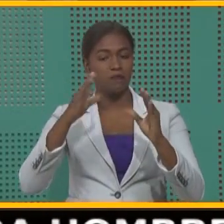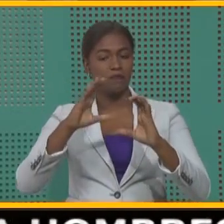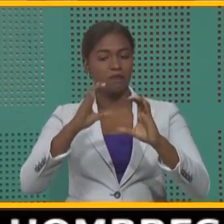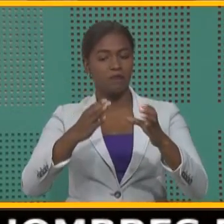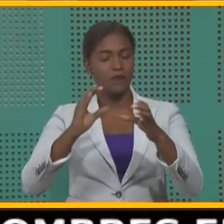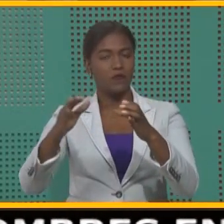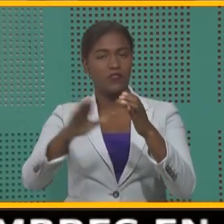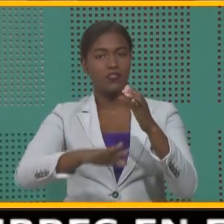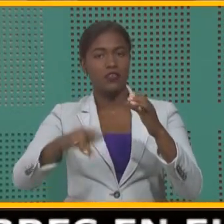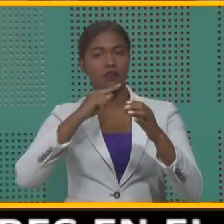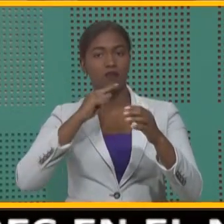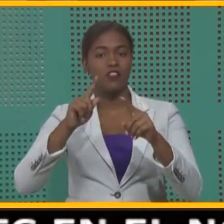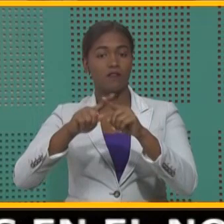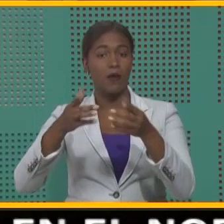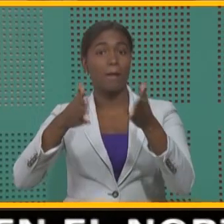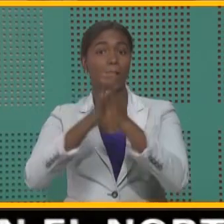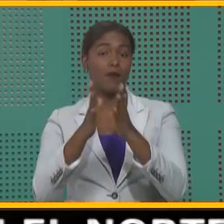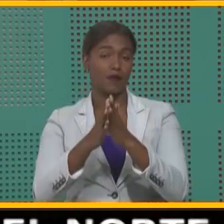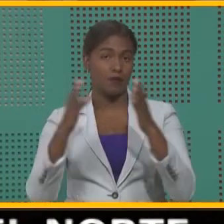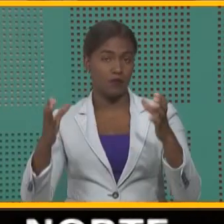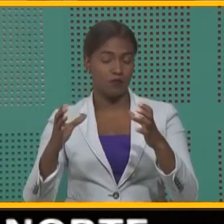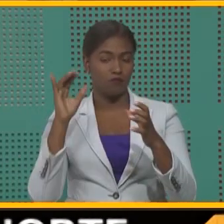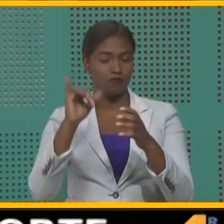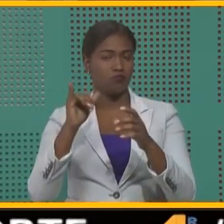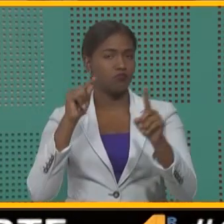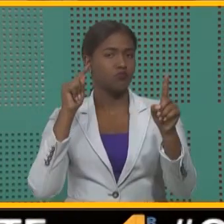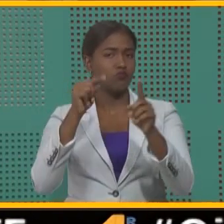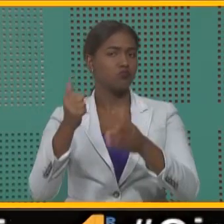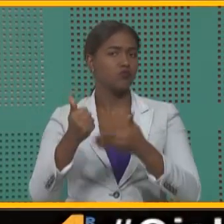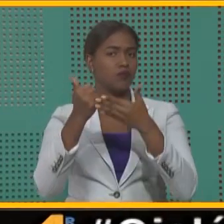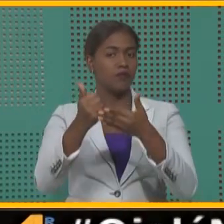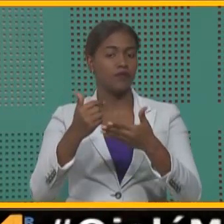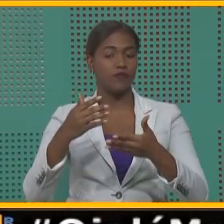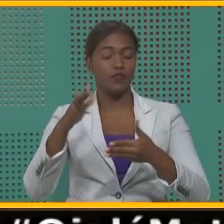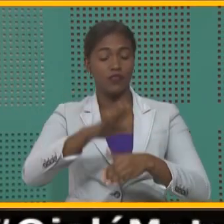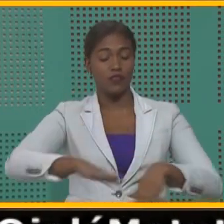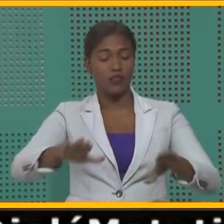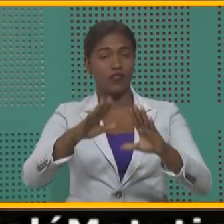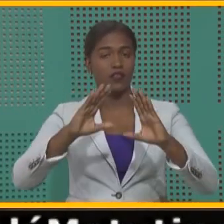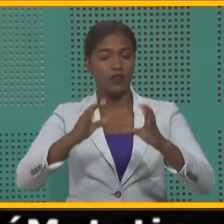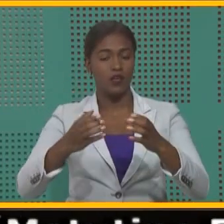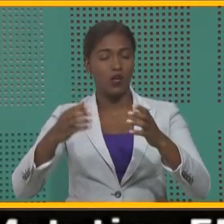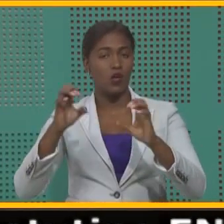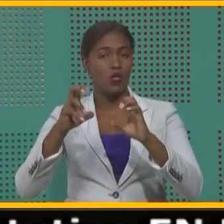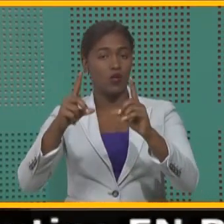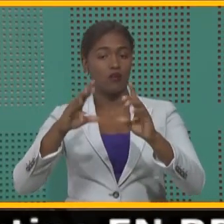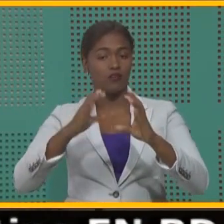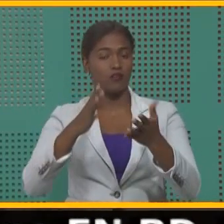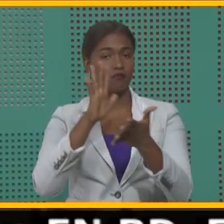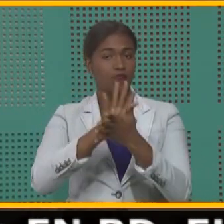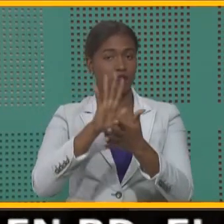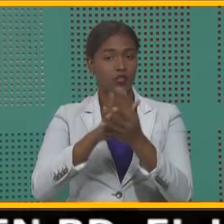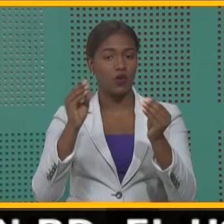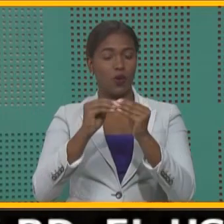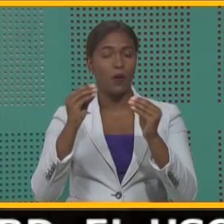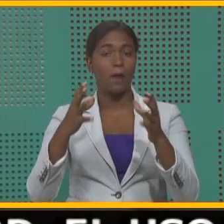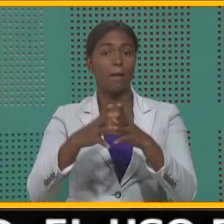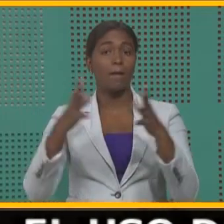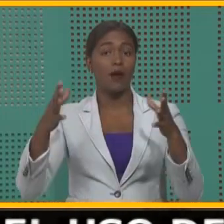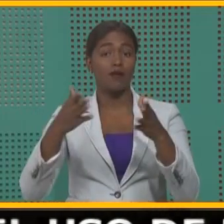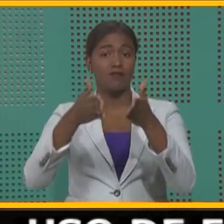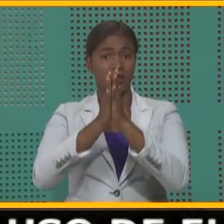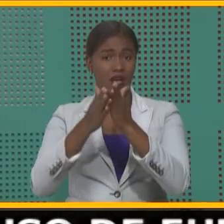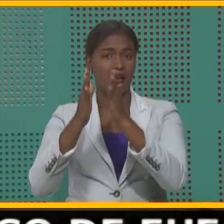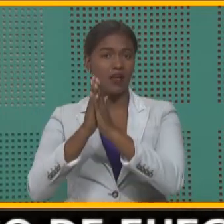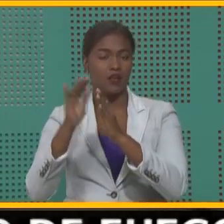registra una creciente demanda. La iniciativa está orientada a generar espacios educativos en los centros escolares con mayor demanda,